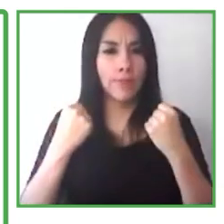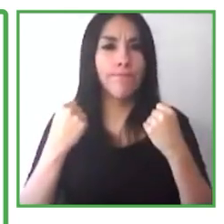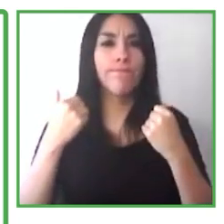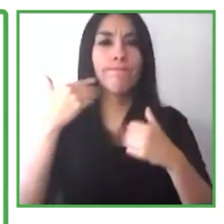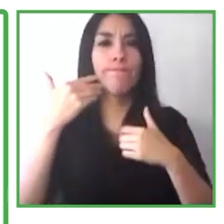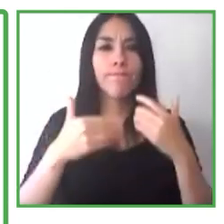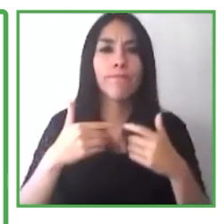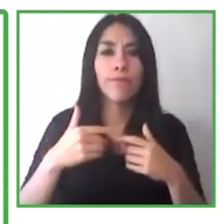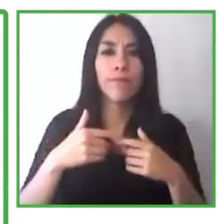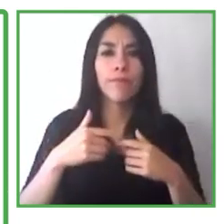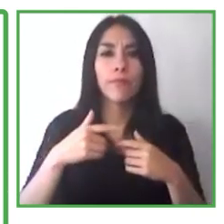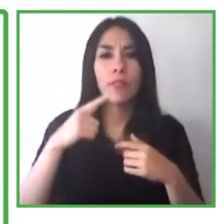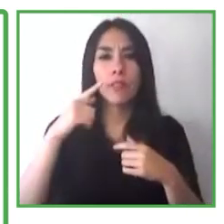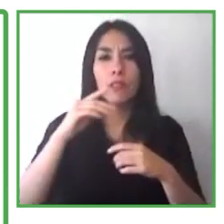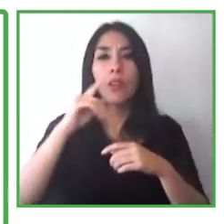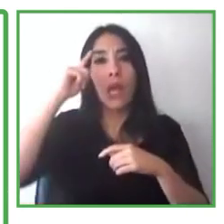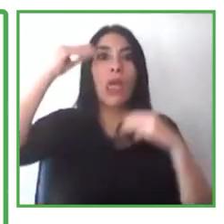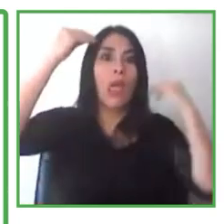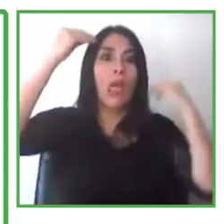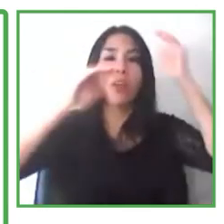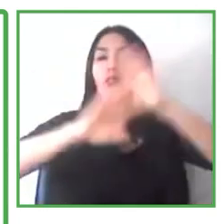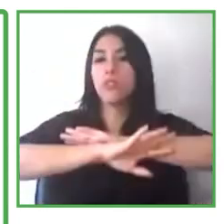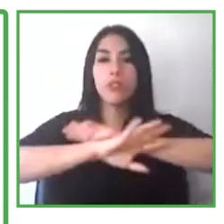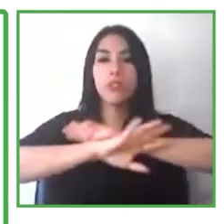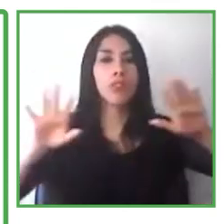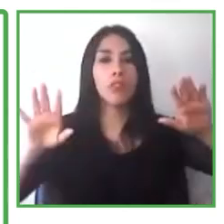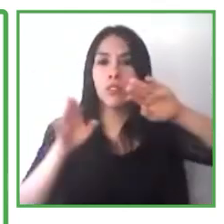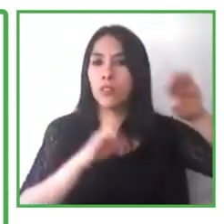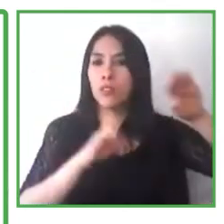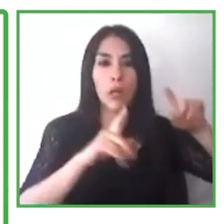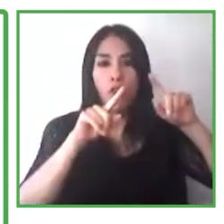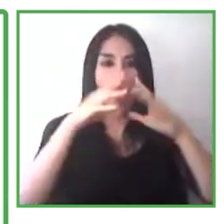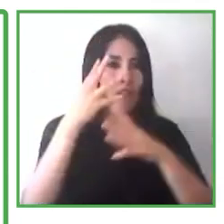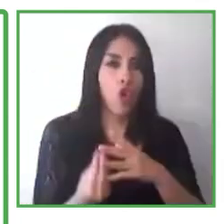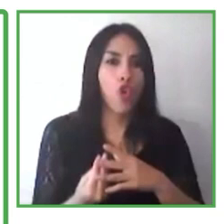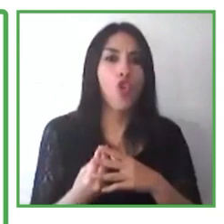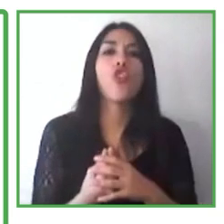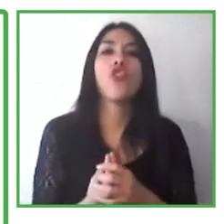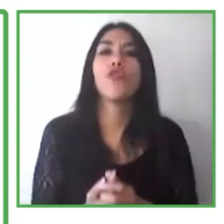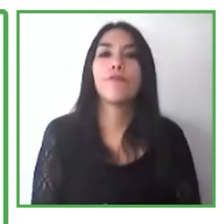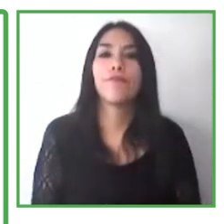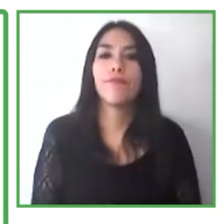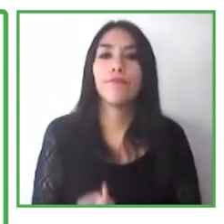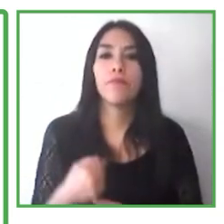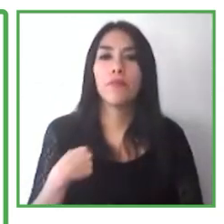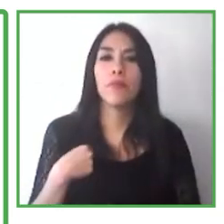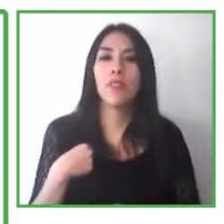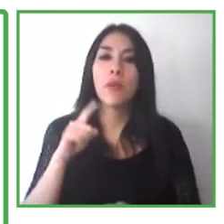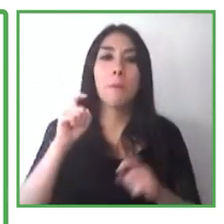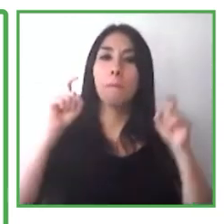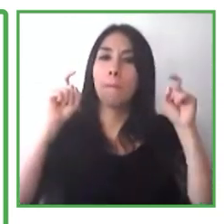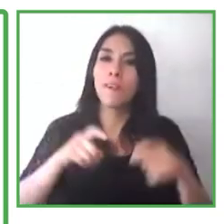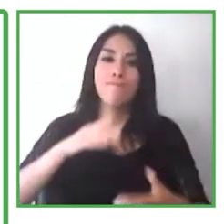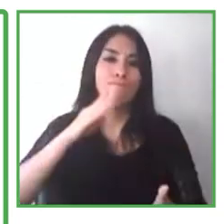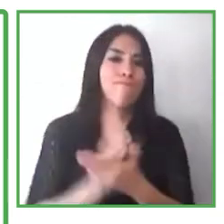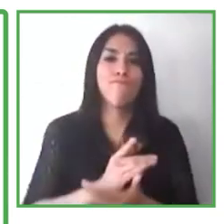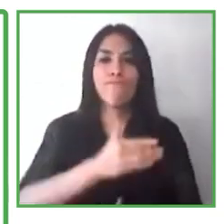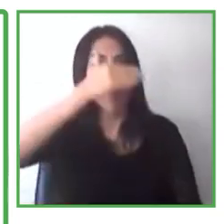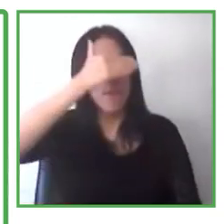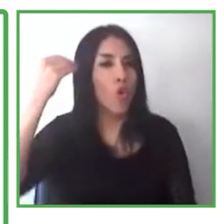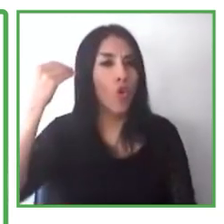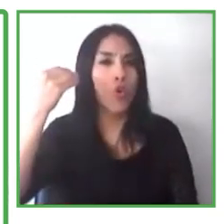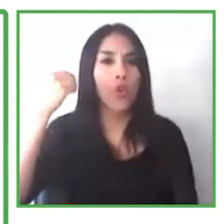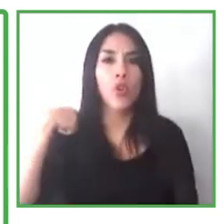Y hay distintas formas en cuales podemos hacer esto. Podemos obviamente promover nuestros propios modelos dentro de la